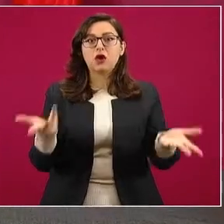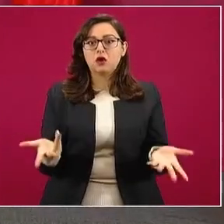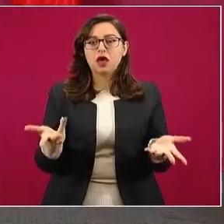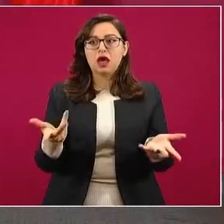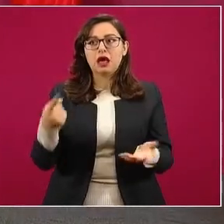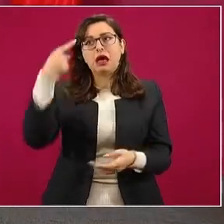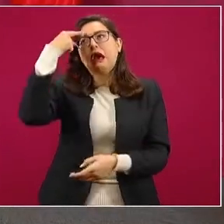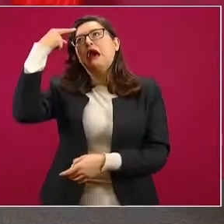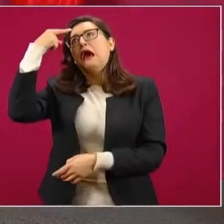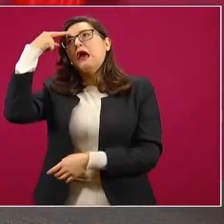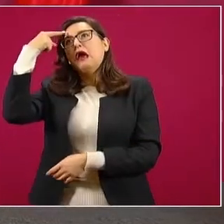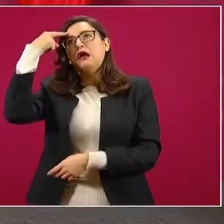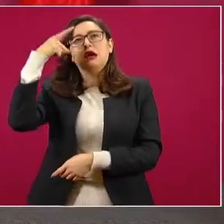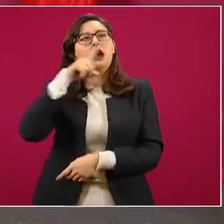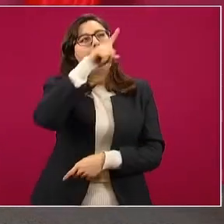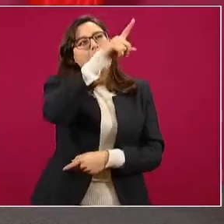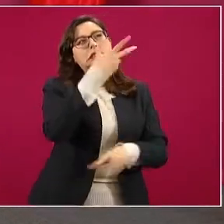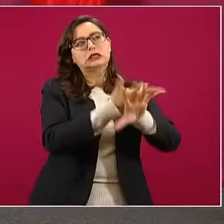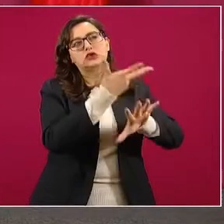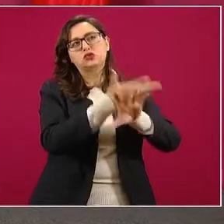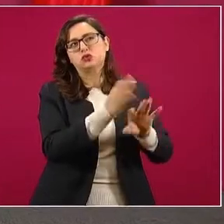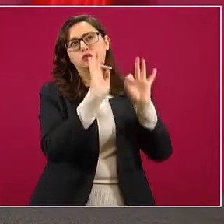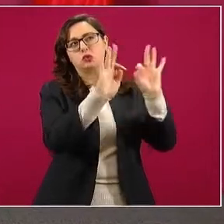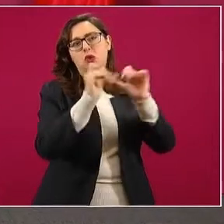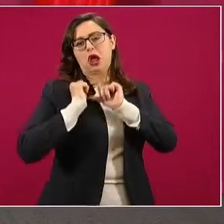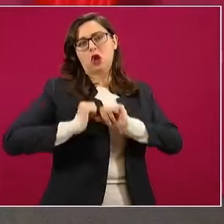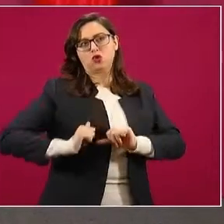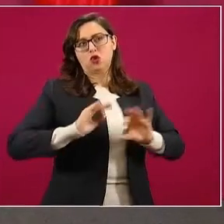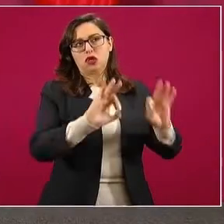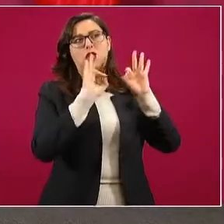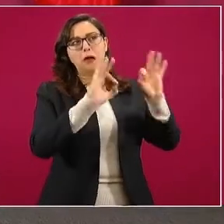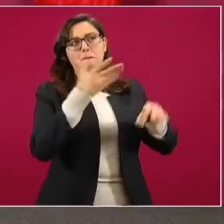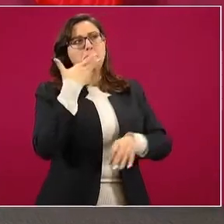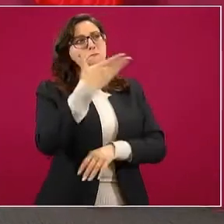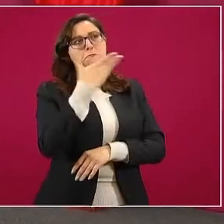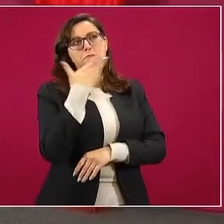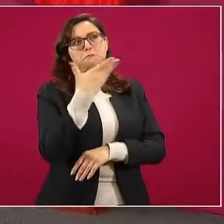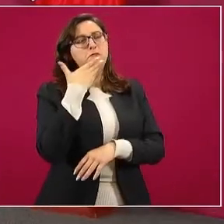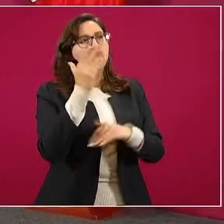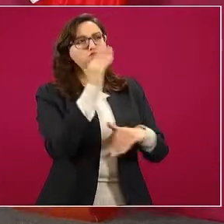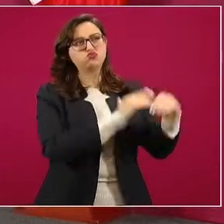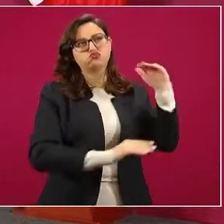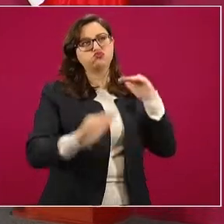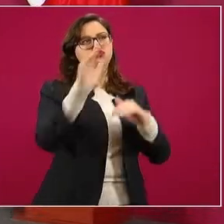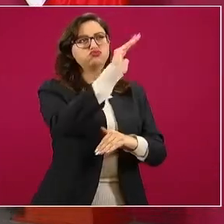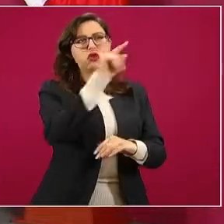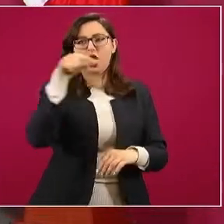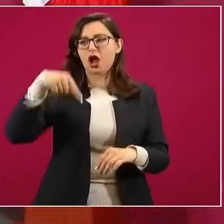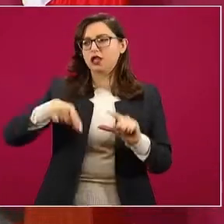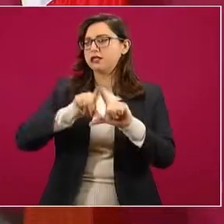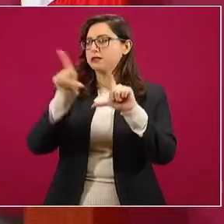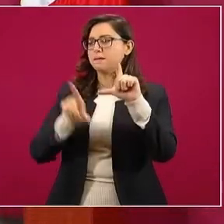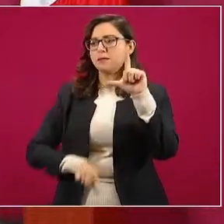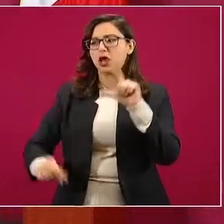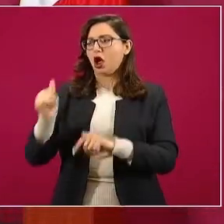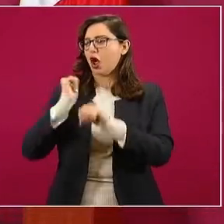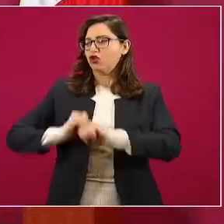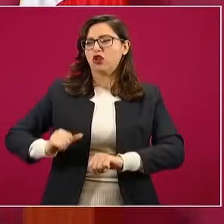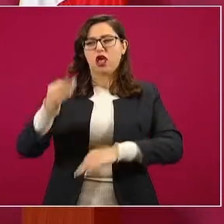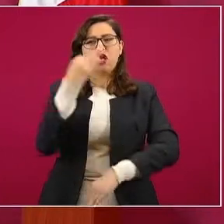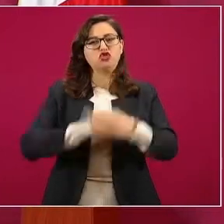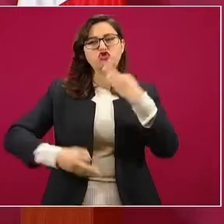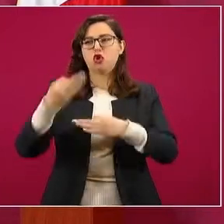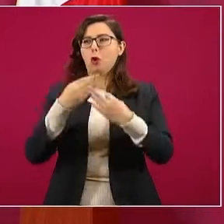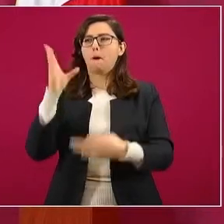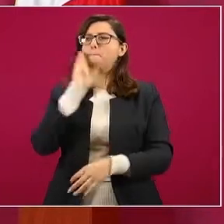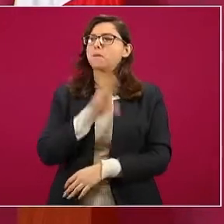en el extranjero. Y aquí todas las autoridades están implicadas, son